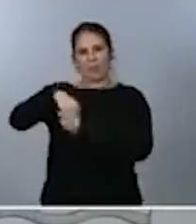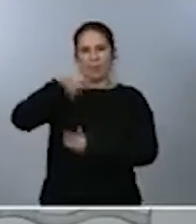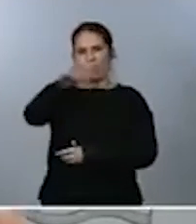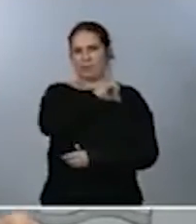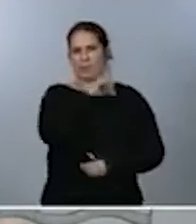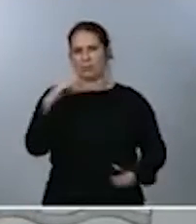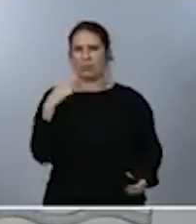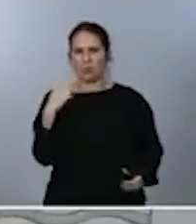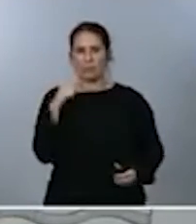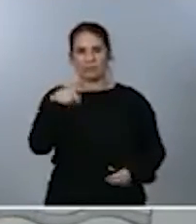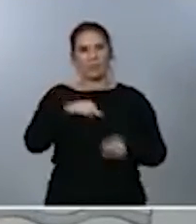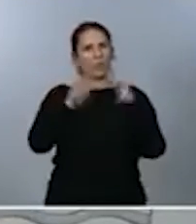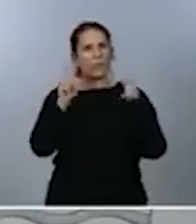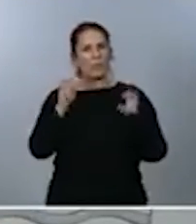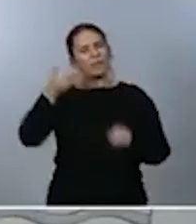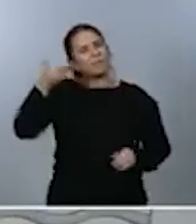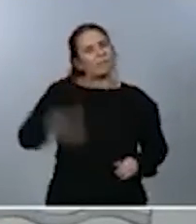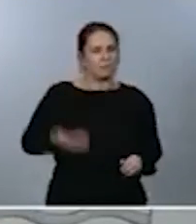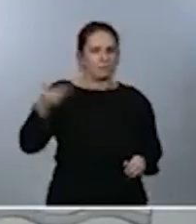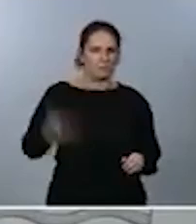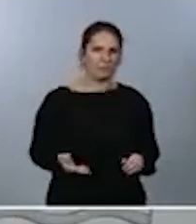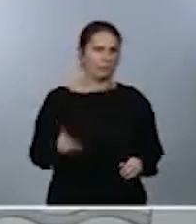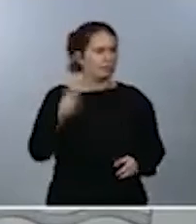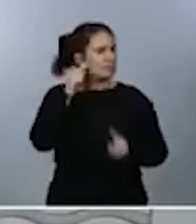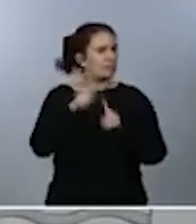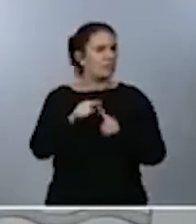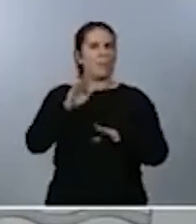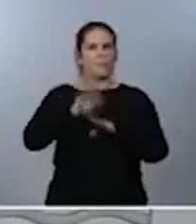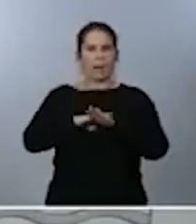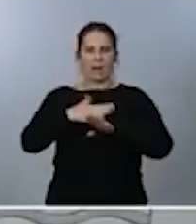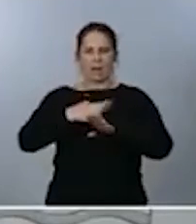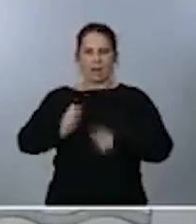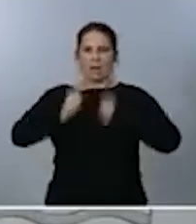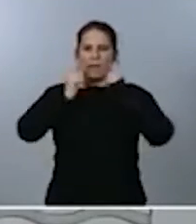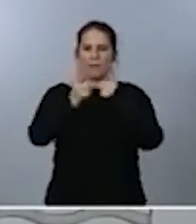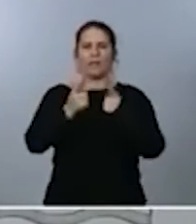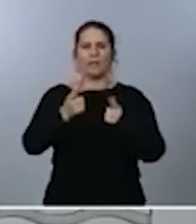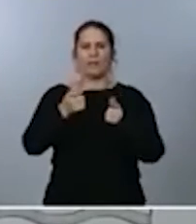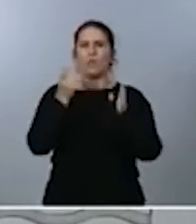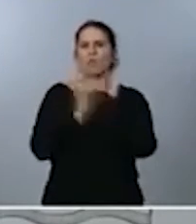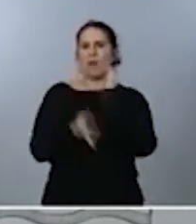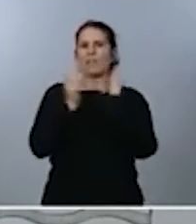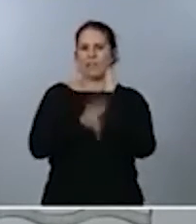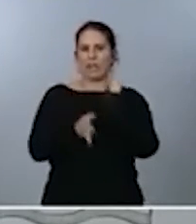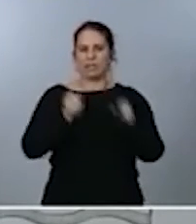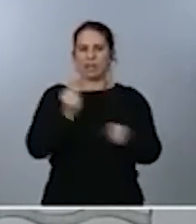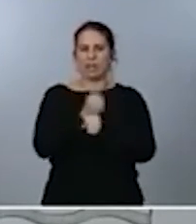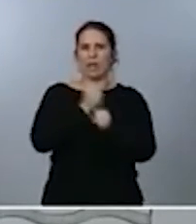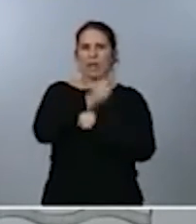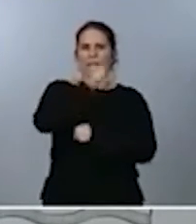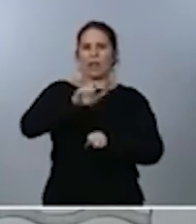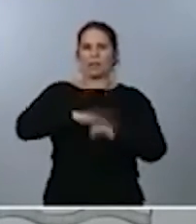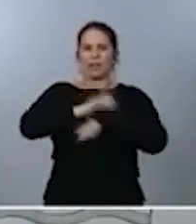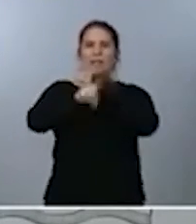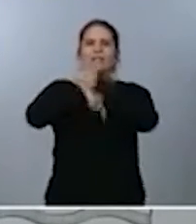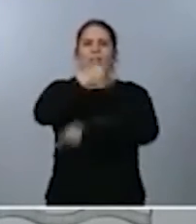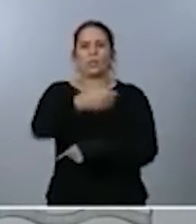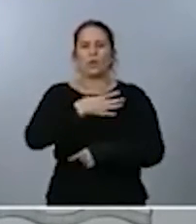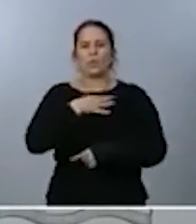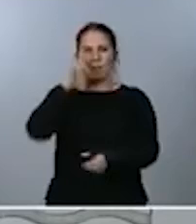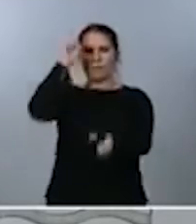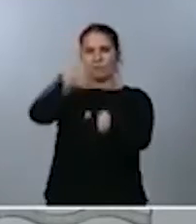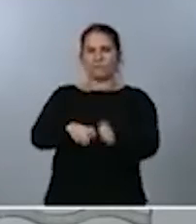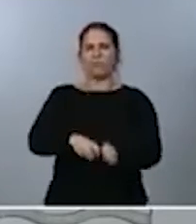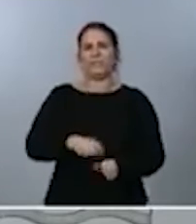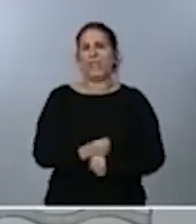especialmente importante a la hora de cualificar a los trabajadores cara a su incorporación al mercado laboral y también que se